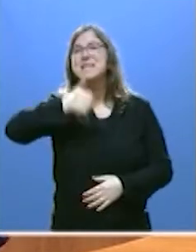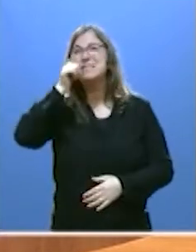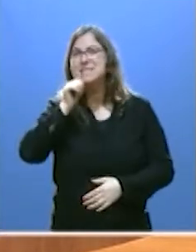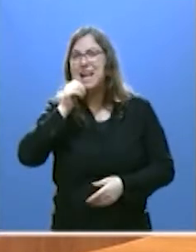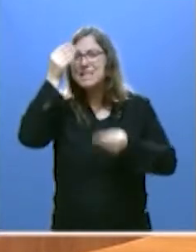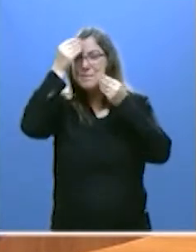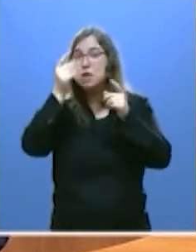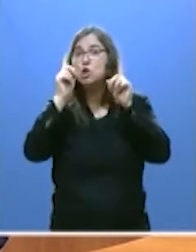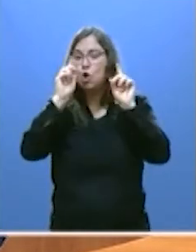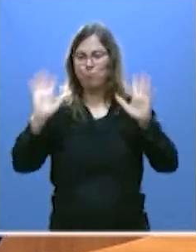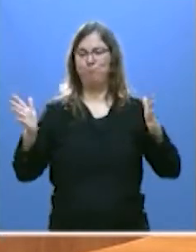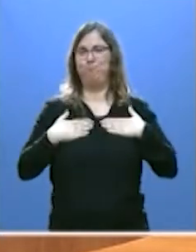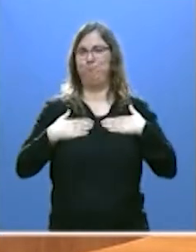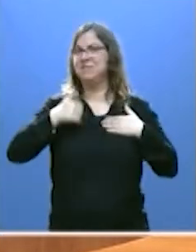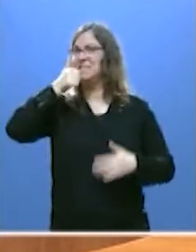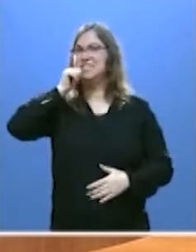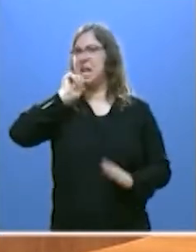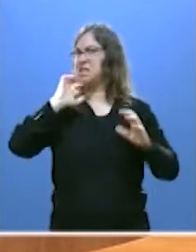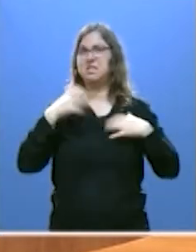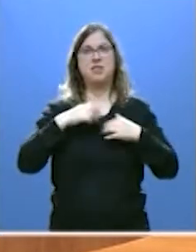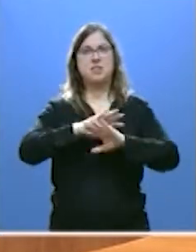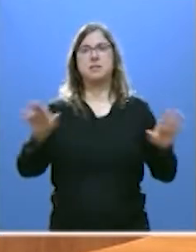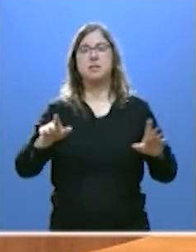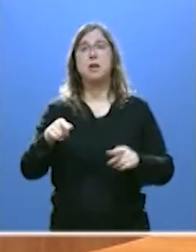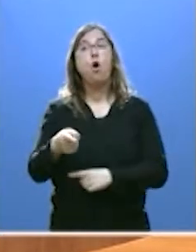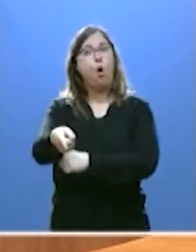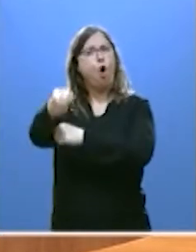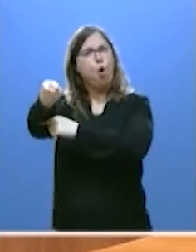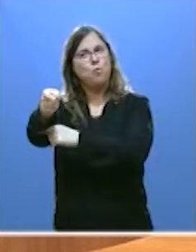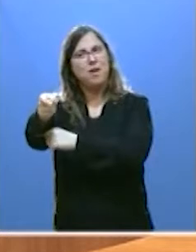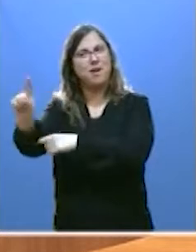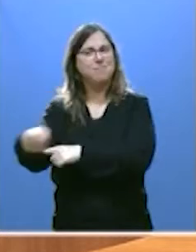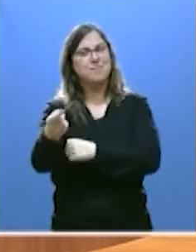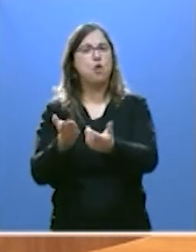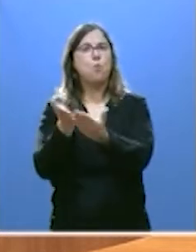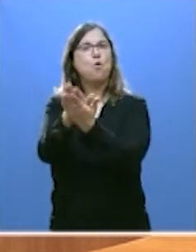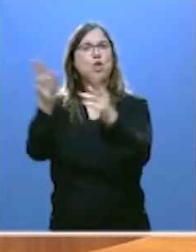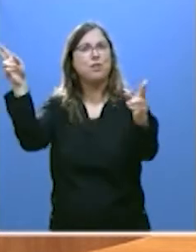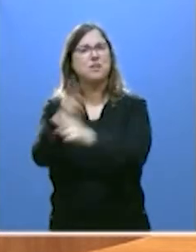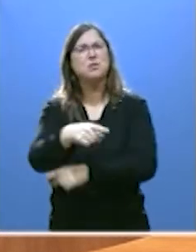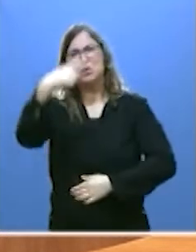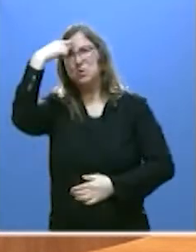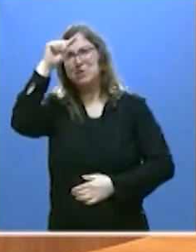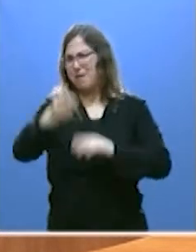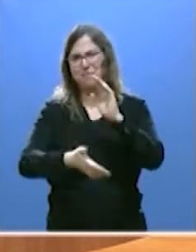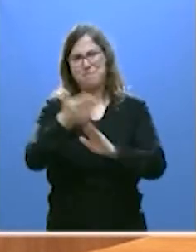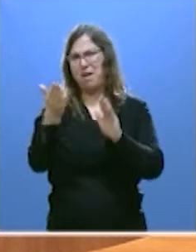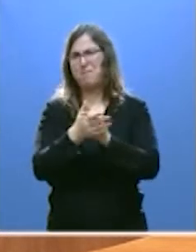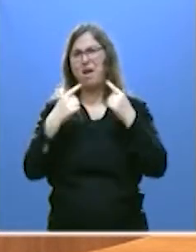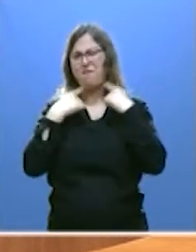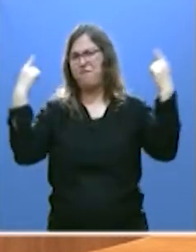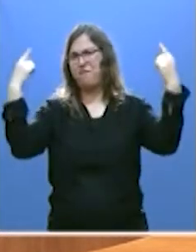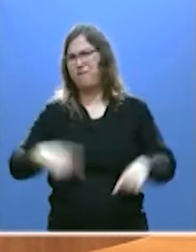piensa en Sánchez. Le ha obligado a presentar esta moción y usted sabe que está abocada al fracaso,